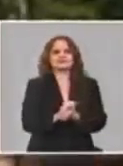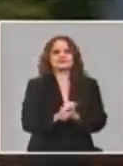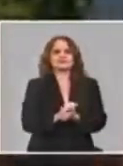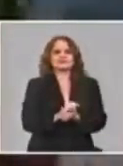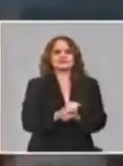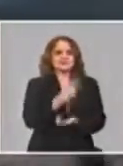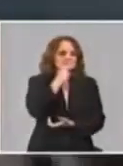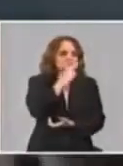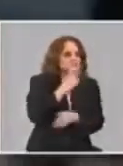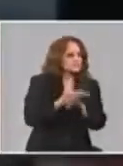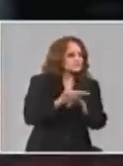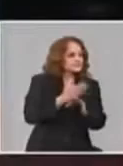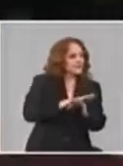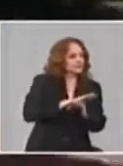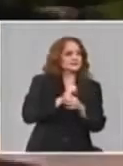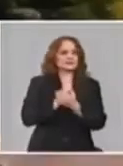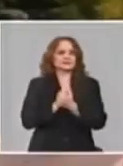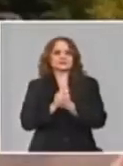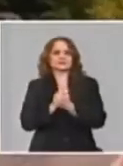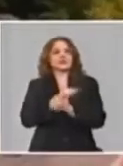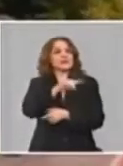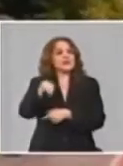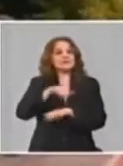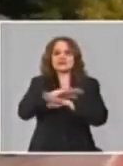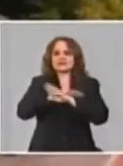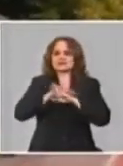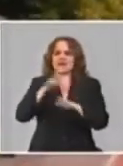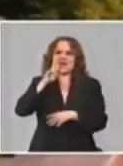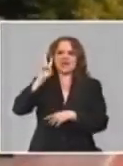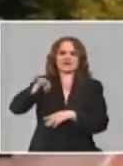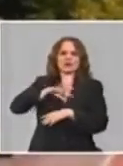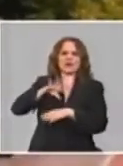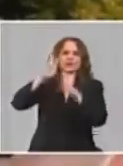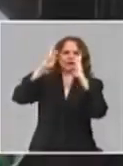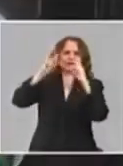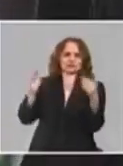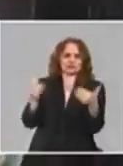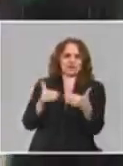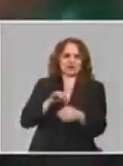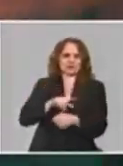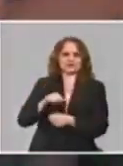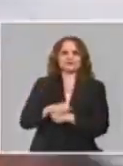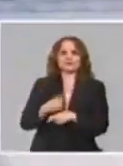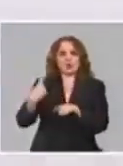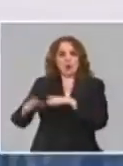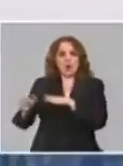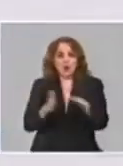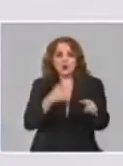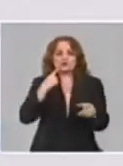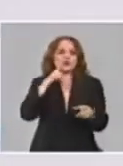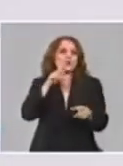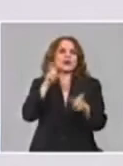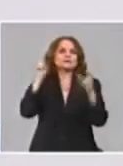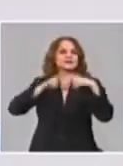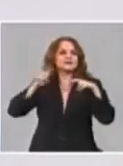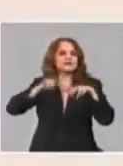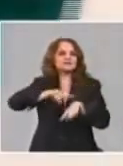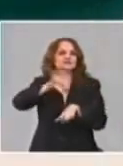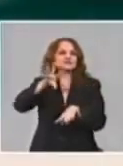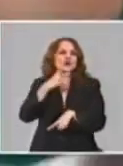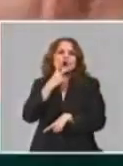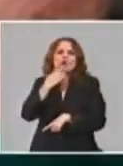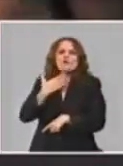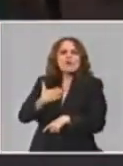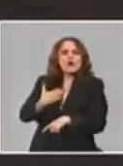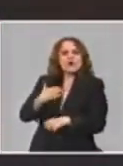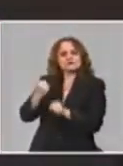antes entonces ya estamos evaluando eso estamos evaluando las intervenciones en grupos de riesgo sean ancianos sean